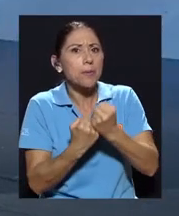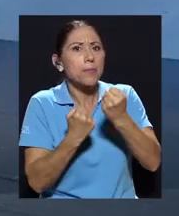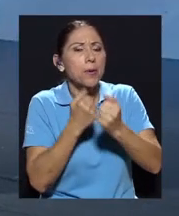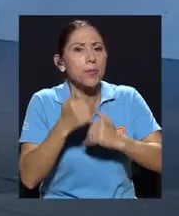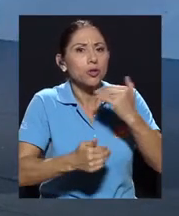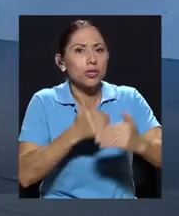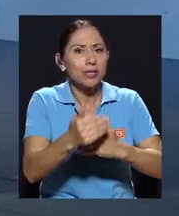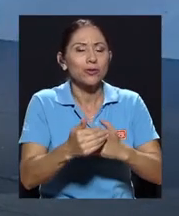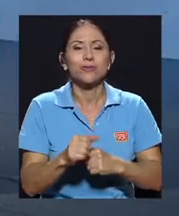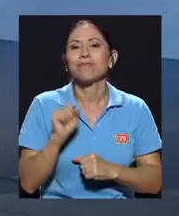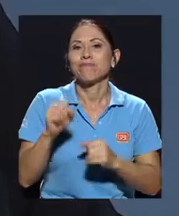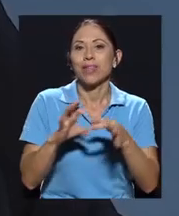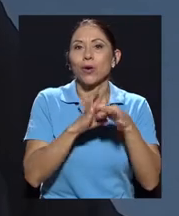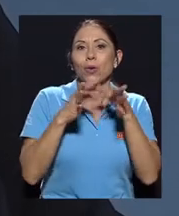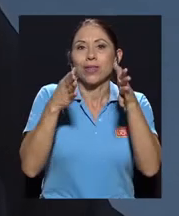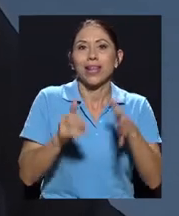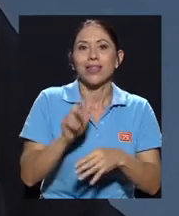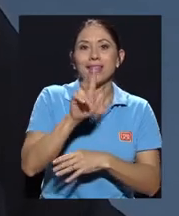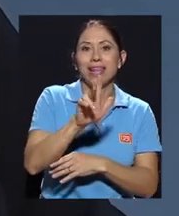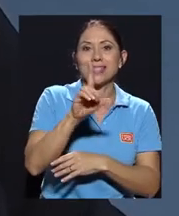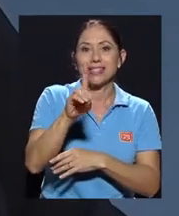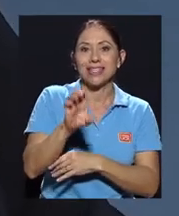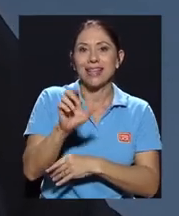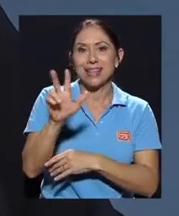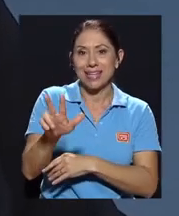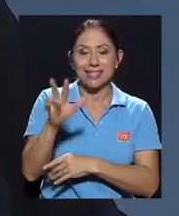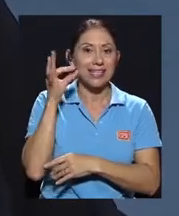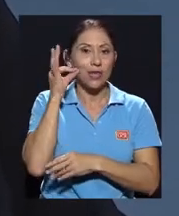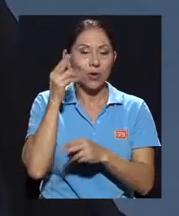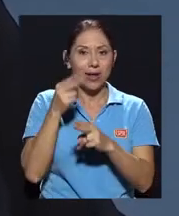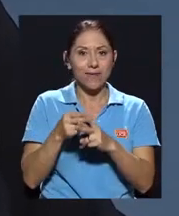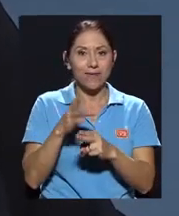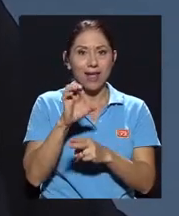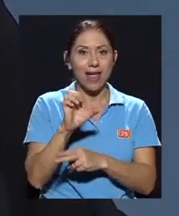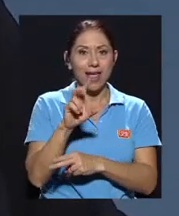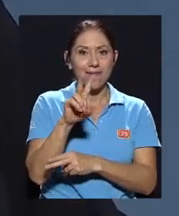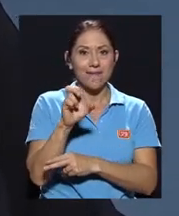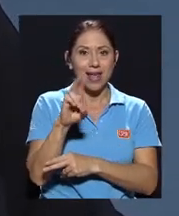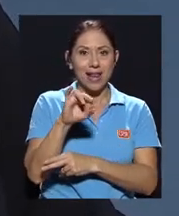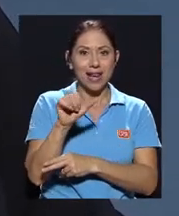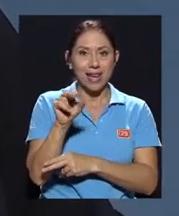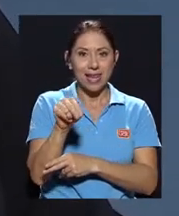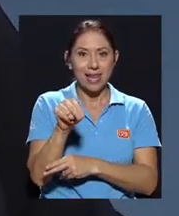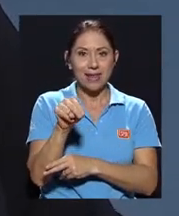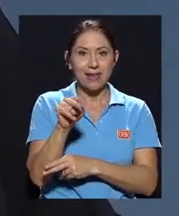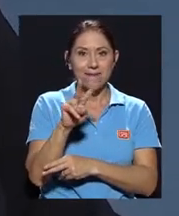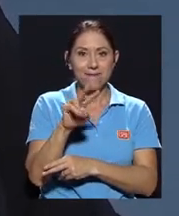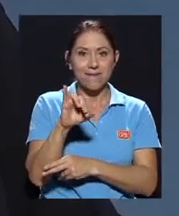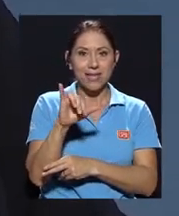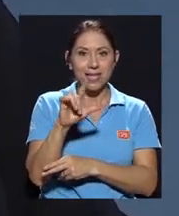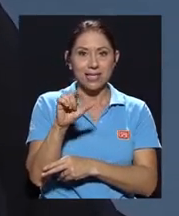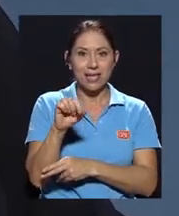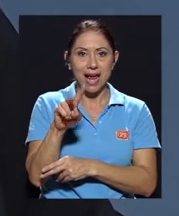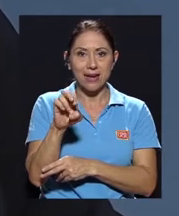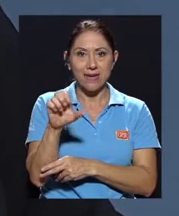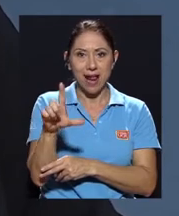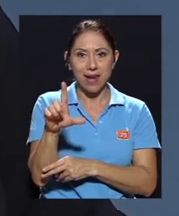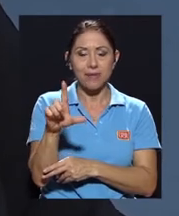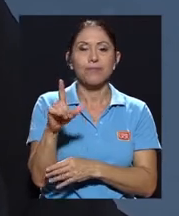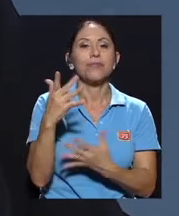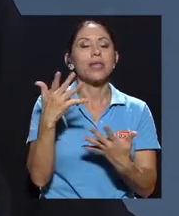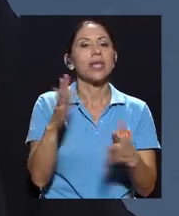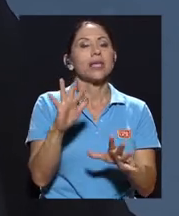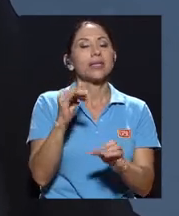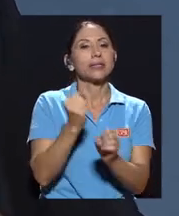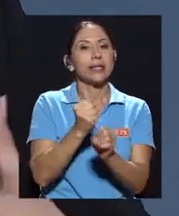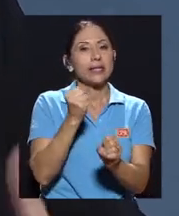coordinadora de 3 de 3 es la señora Evelyn Villarreal y se ha trabajado, digamos, a nivel de